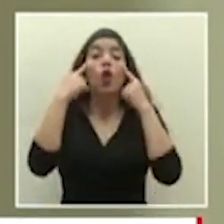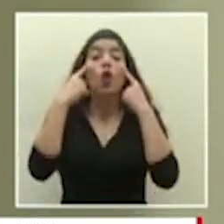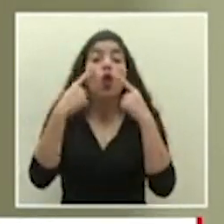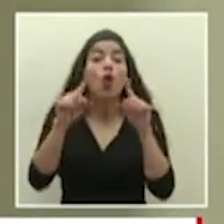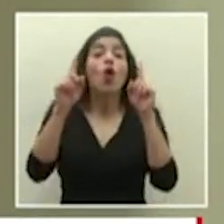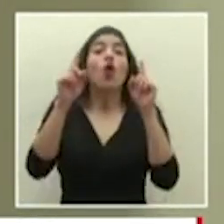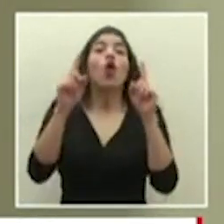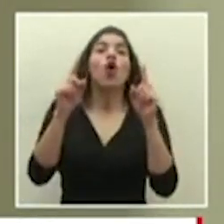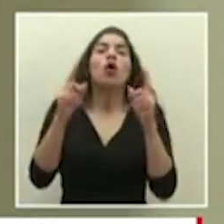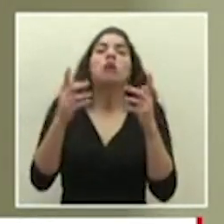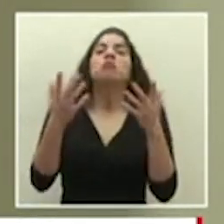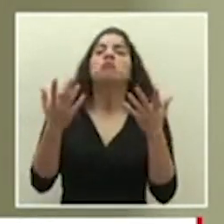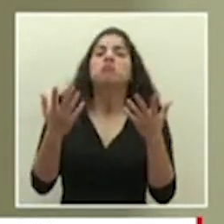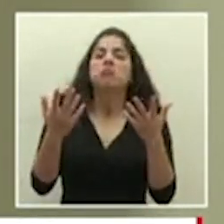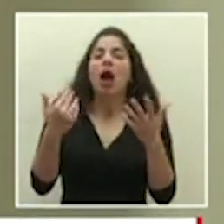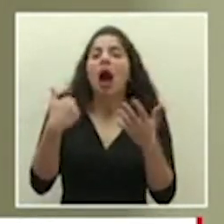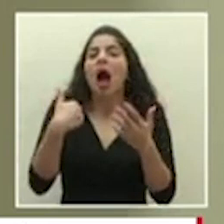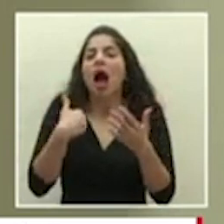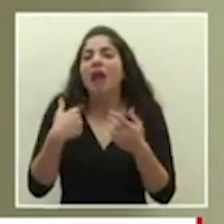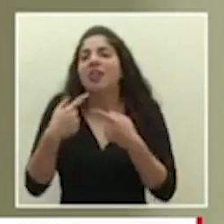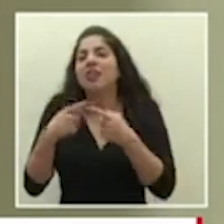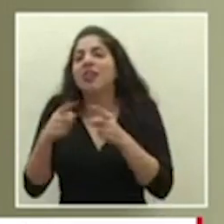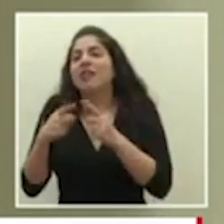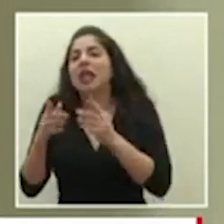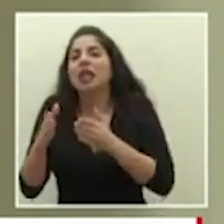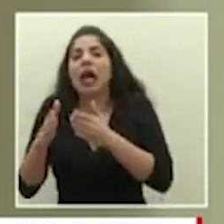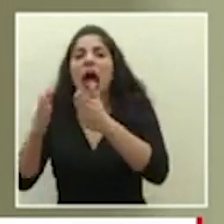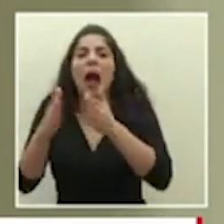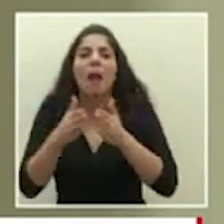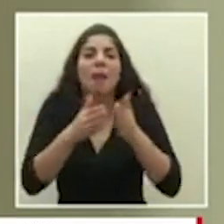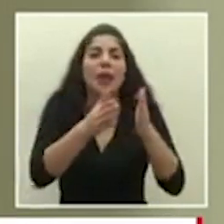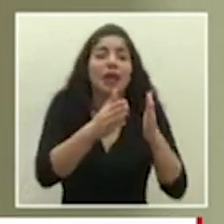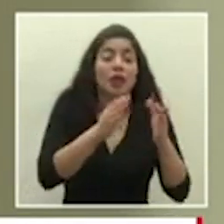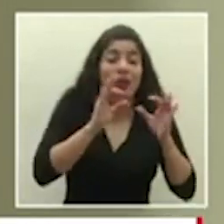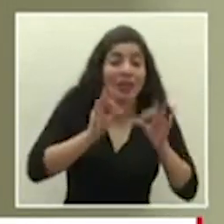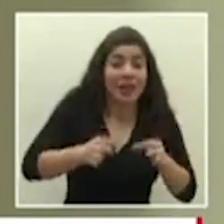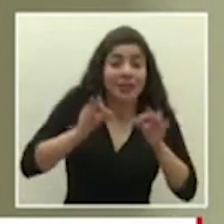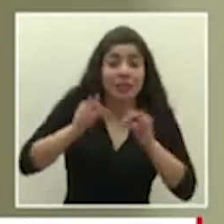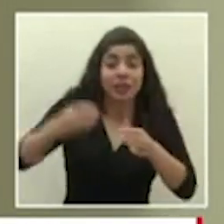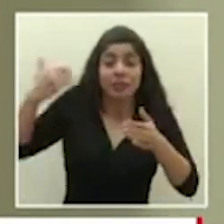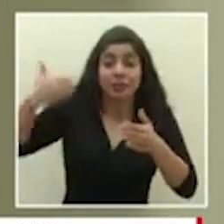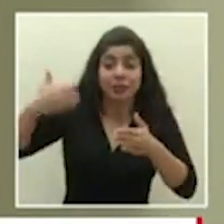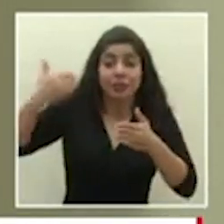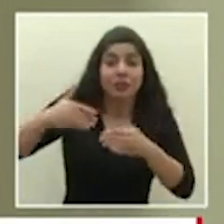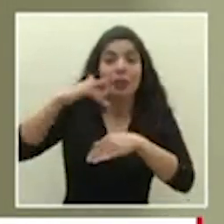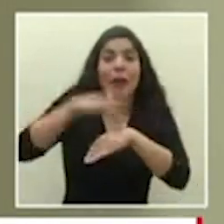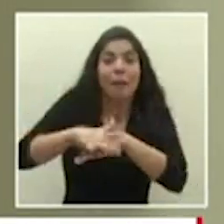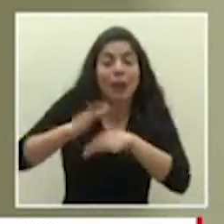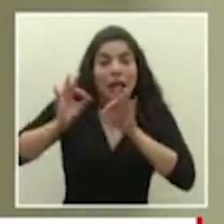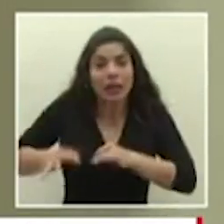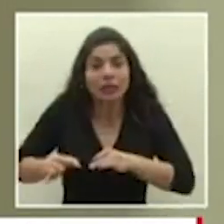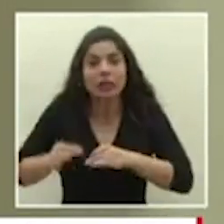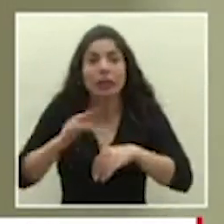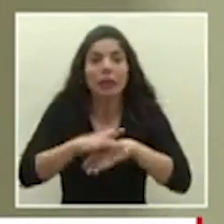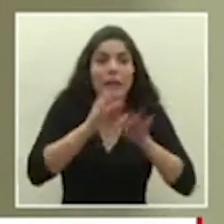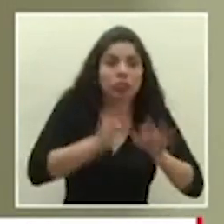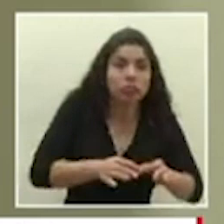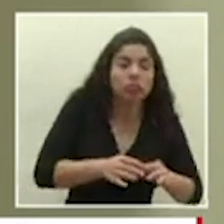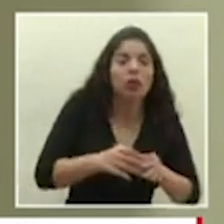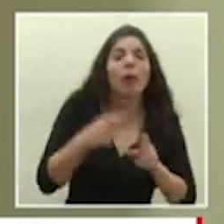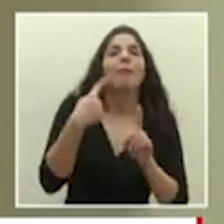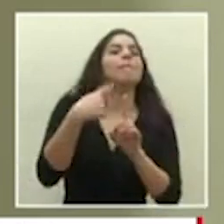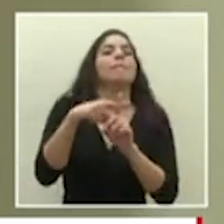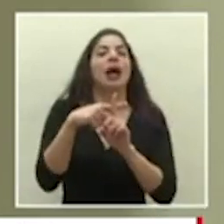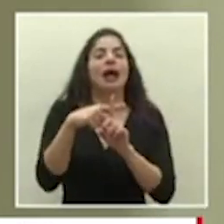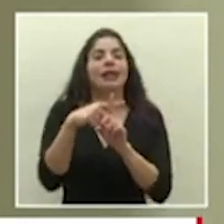realidad pues van en diferentes rutas las decisiones que se han tomado de manera oportuna la articulación que tenemos